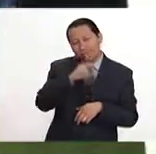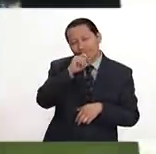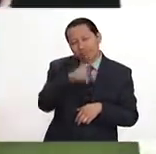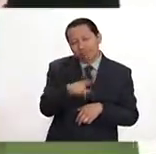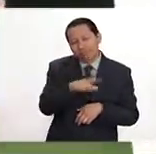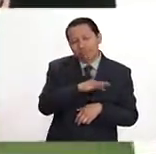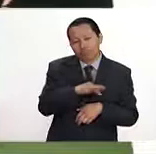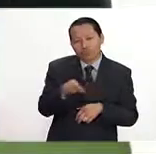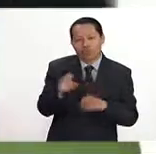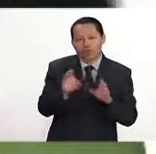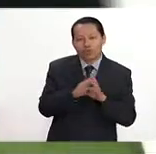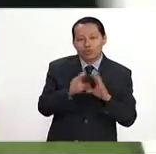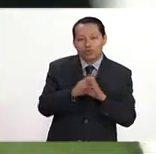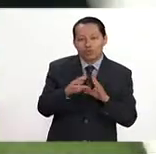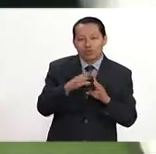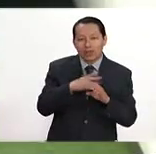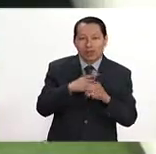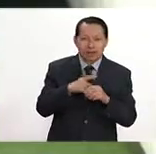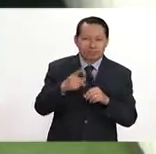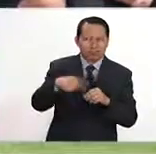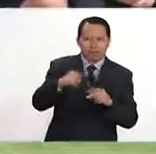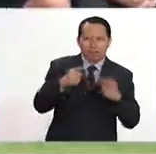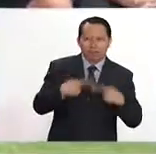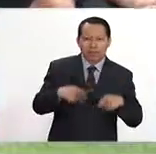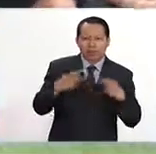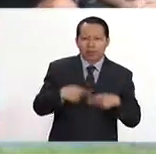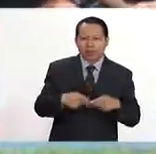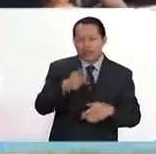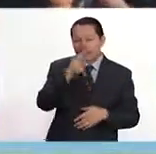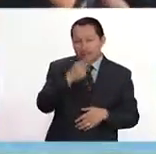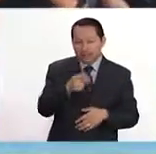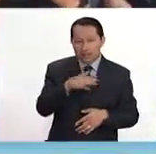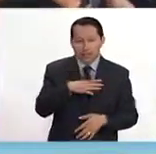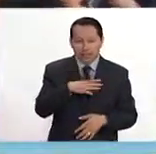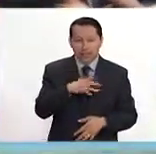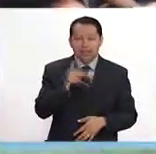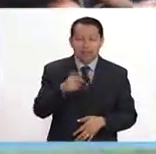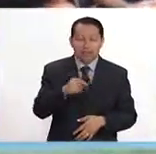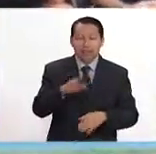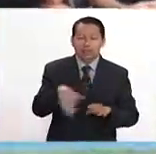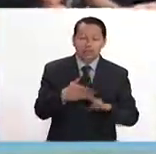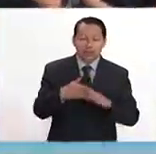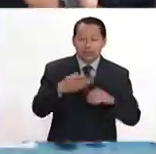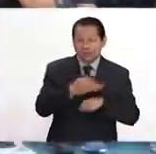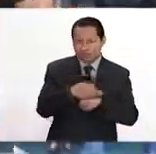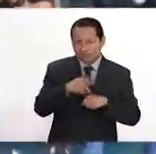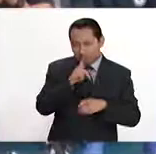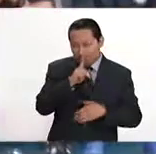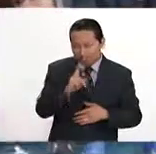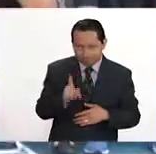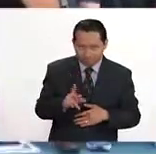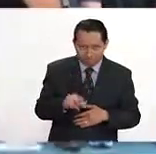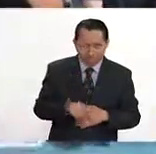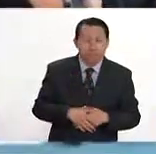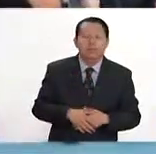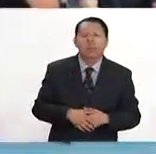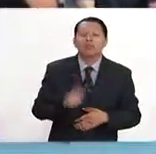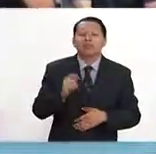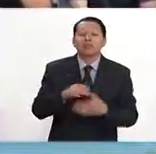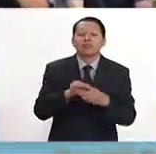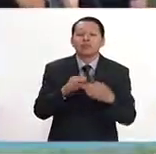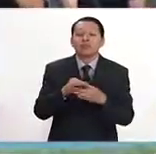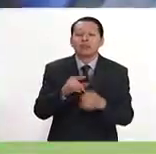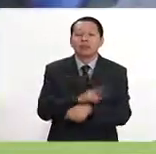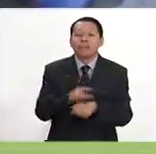que se lo enseñaba a una parte de la afición, por más que diga que era un reventador que atacaba a su familia. Y ahora hablemos, ahora sí, en serio de la Liga